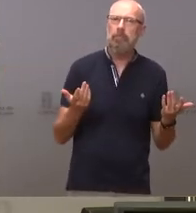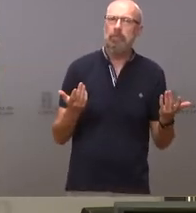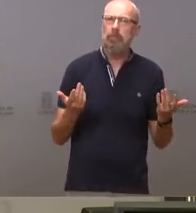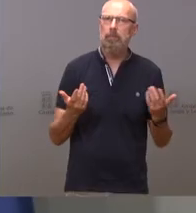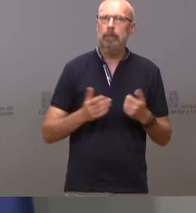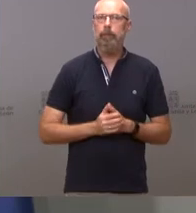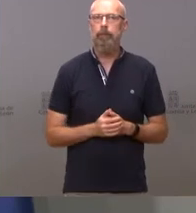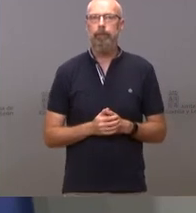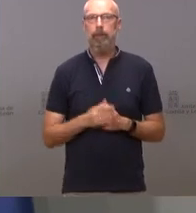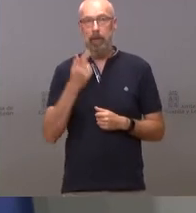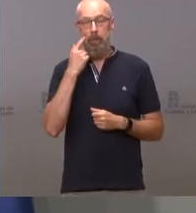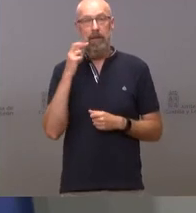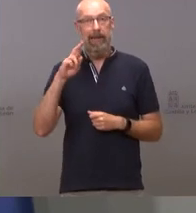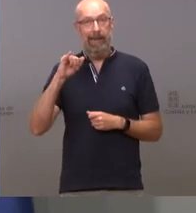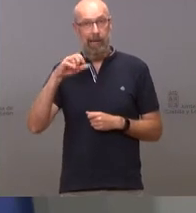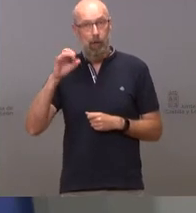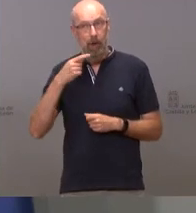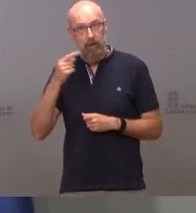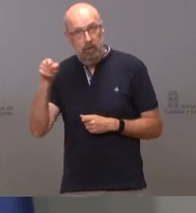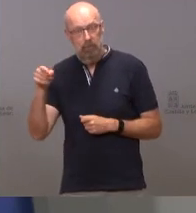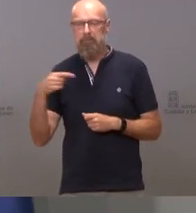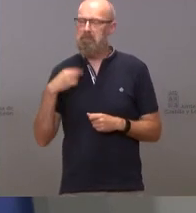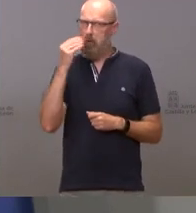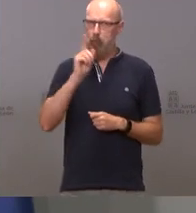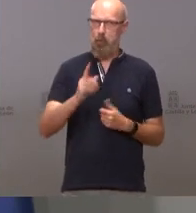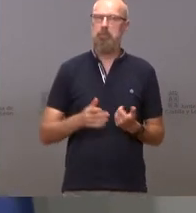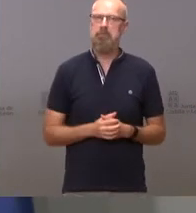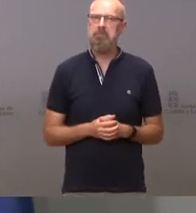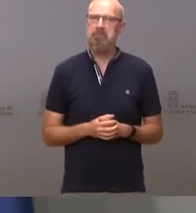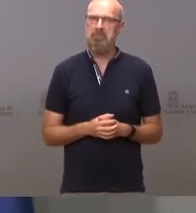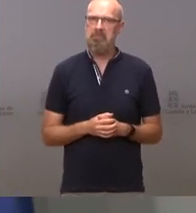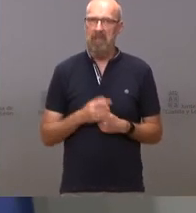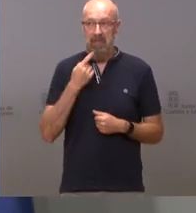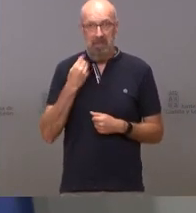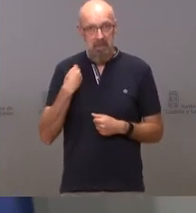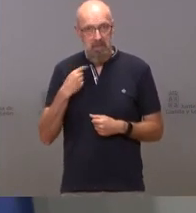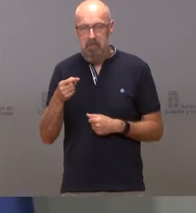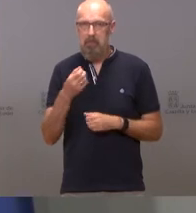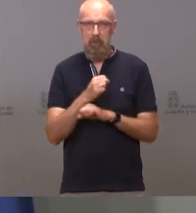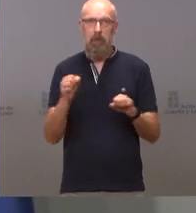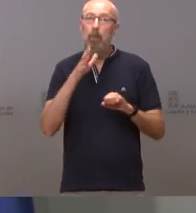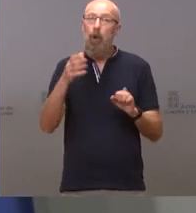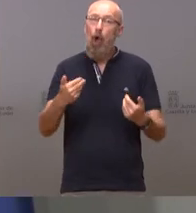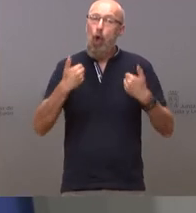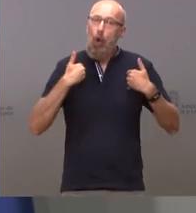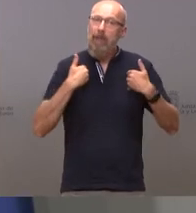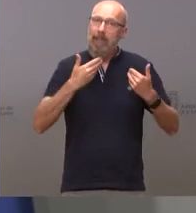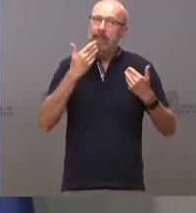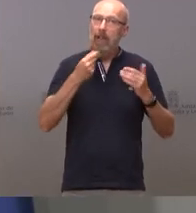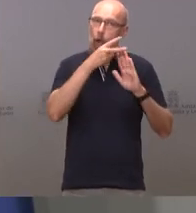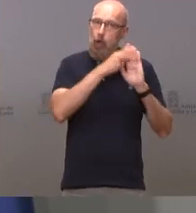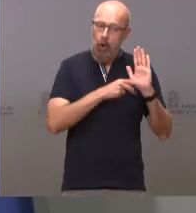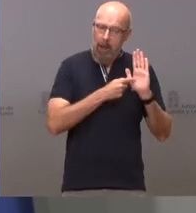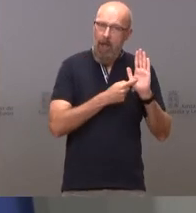Reyero no creo que afirme tal cosa no creo que afirme tal cosa porque es que las competencias normativamente